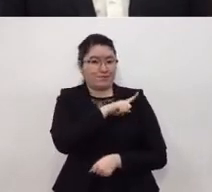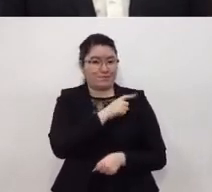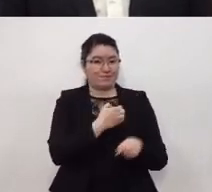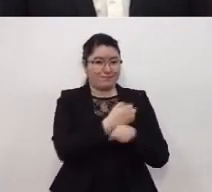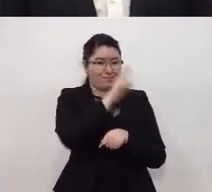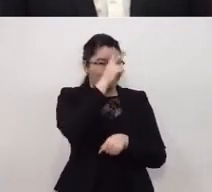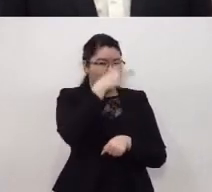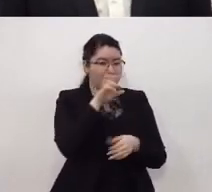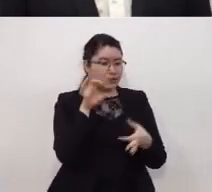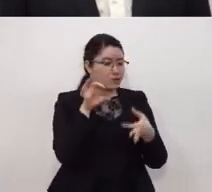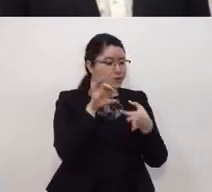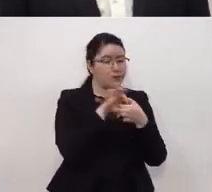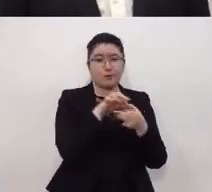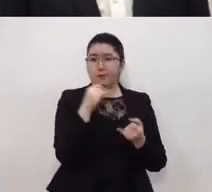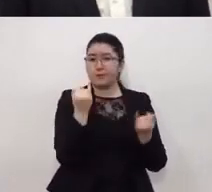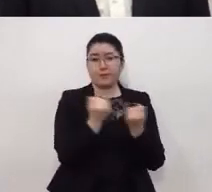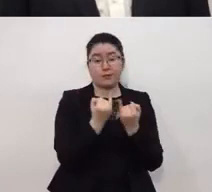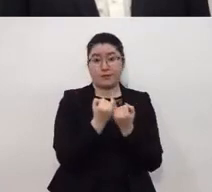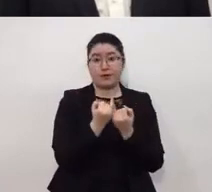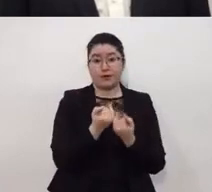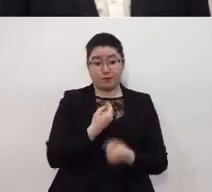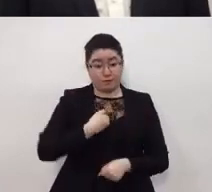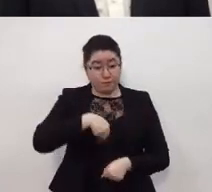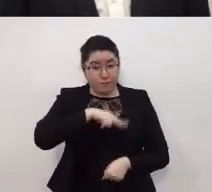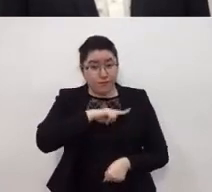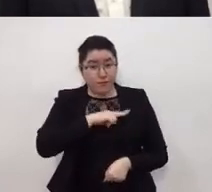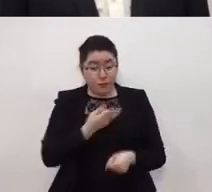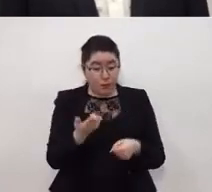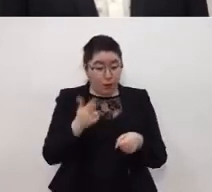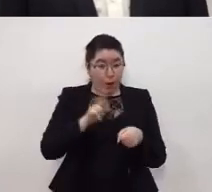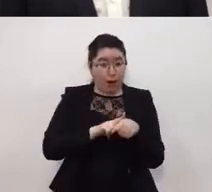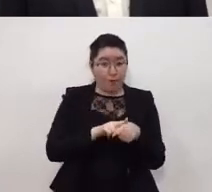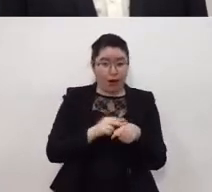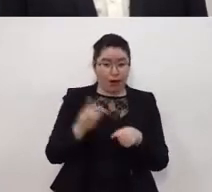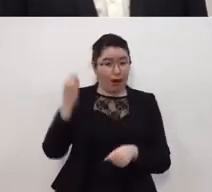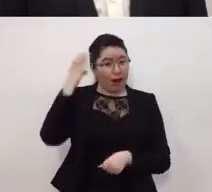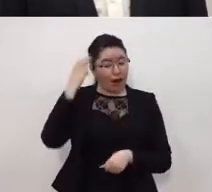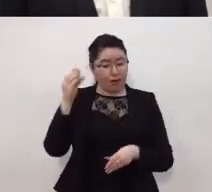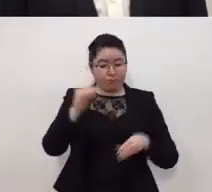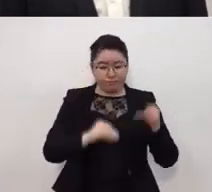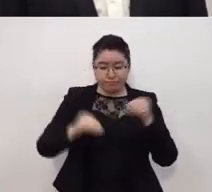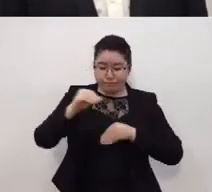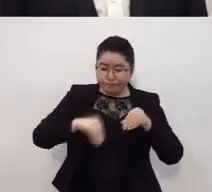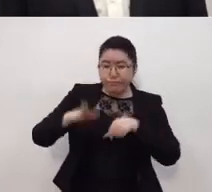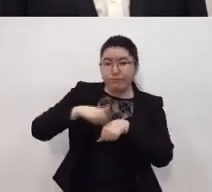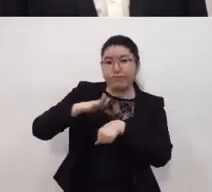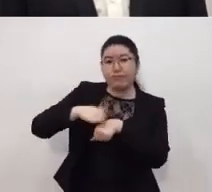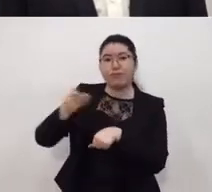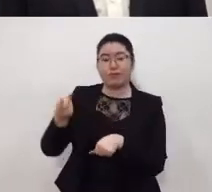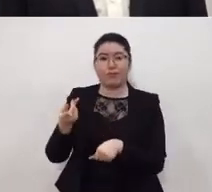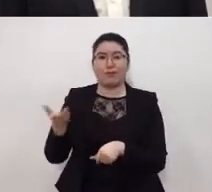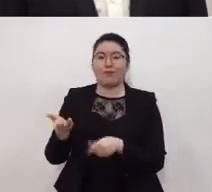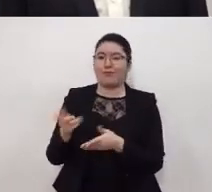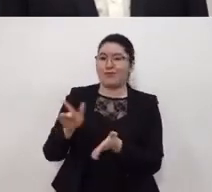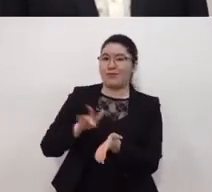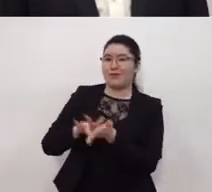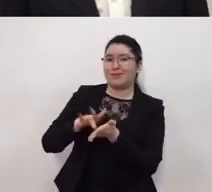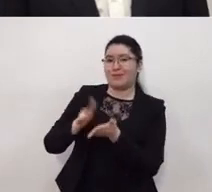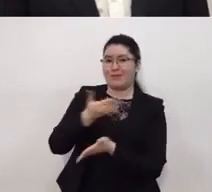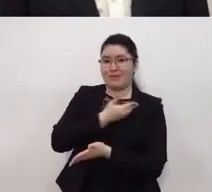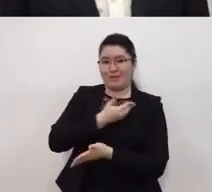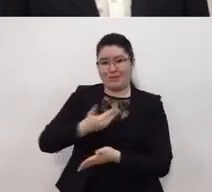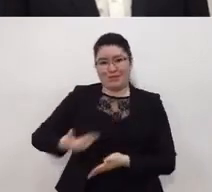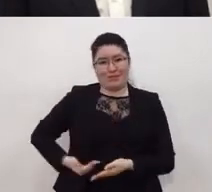de México y vamos a seguir incrementando la capacidad hospitalaria con este apoyo que nos brinda el presidente de la